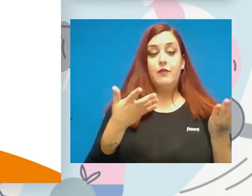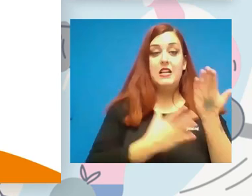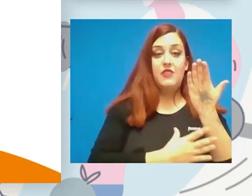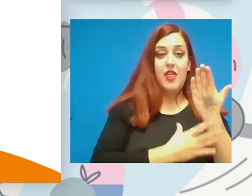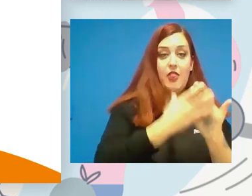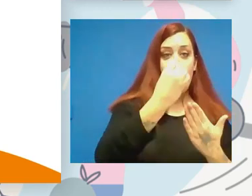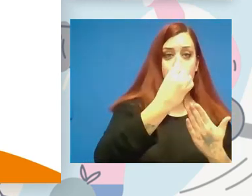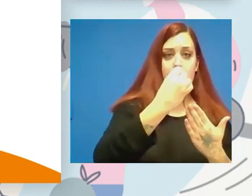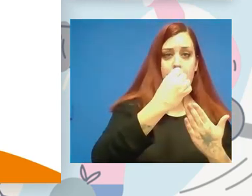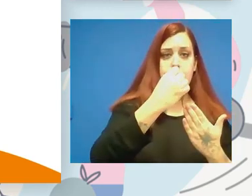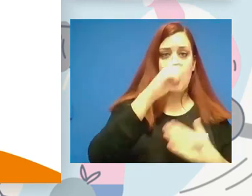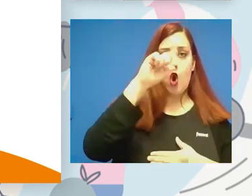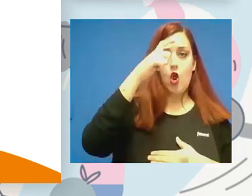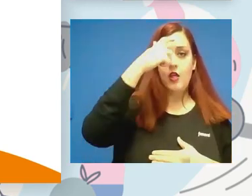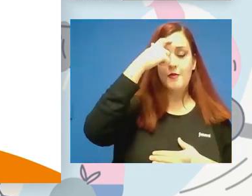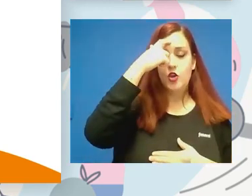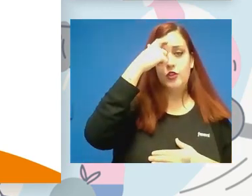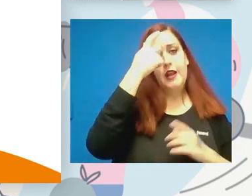tienen que ser absorbidas por las otras,